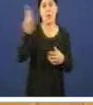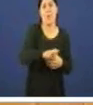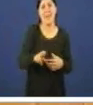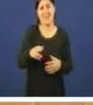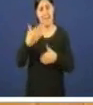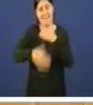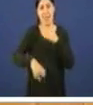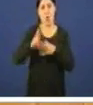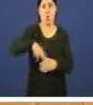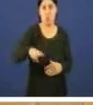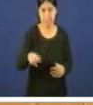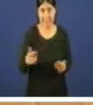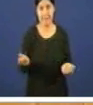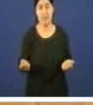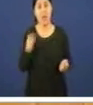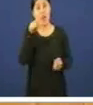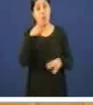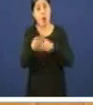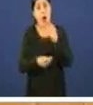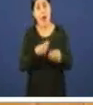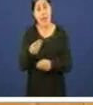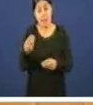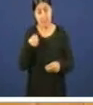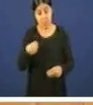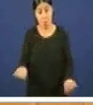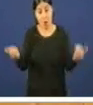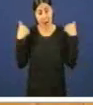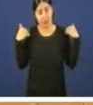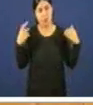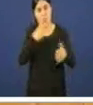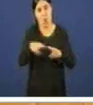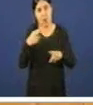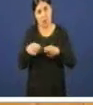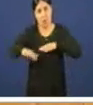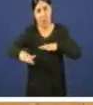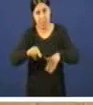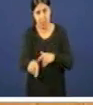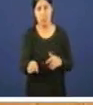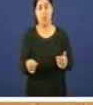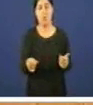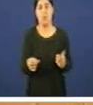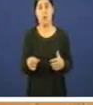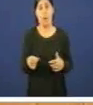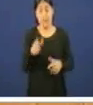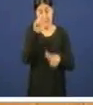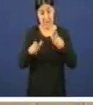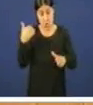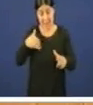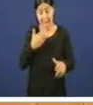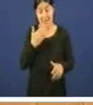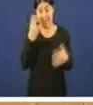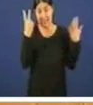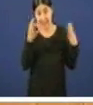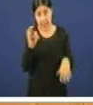meses iso faría que nin cargos políticos en activo que nin persoas que tiñan xa cumpridos os setenta anos